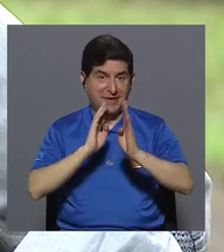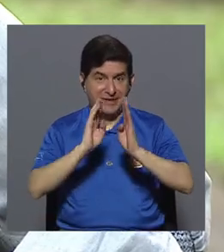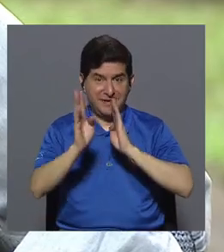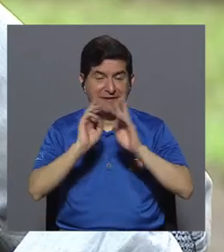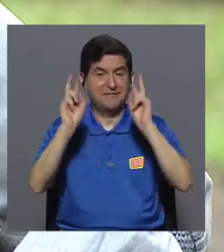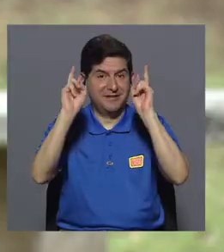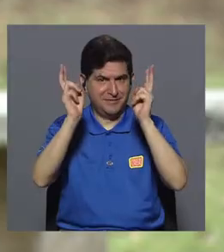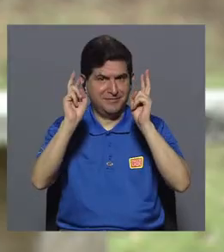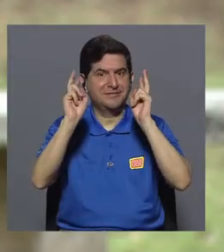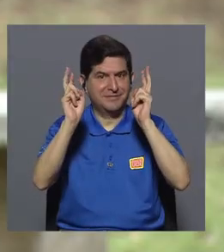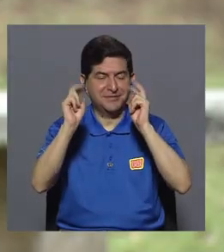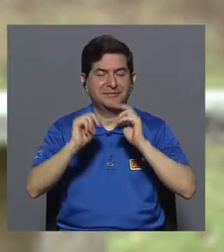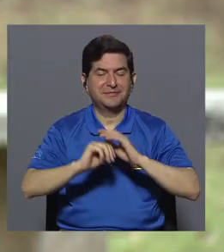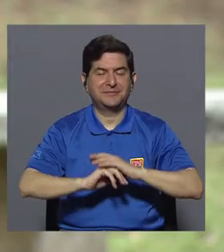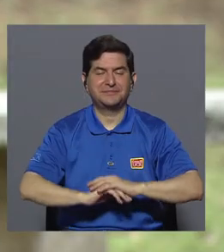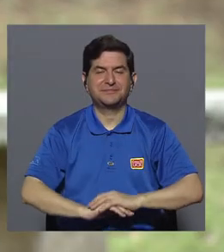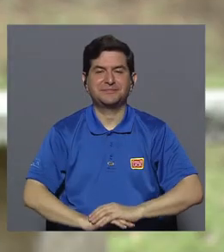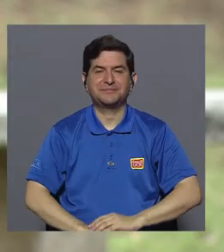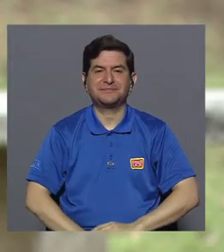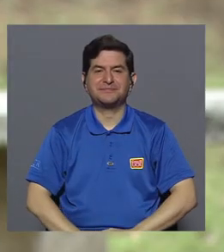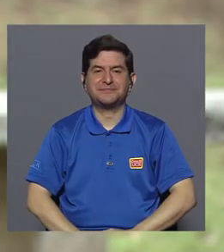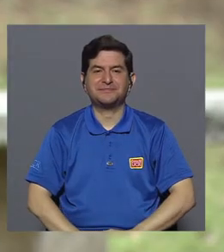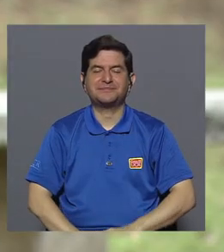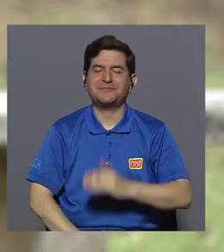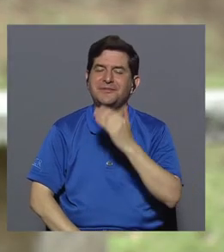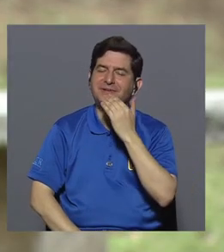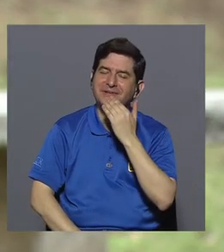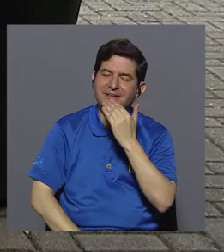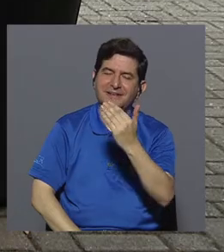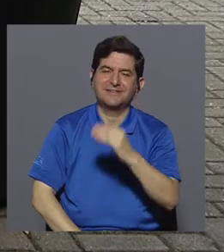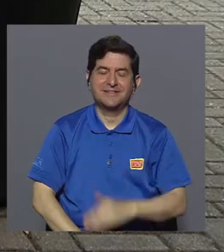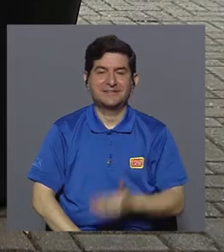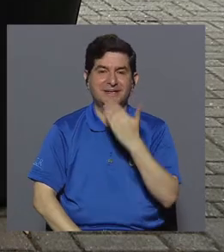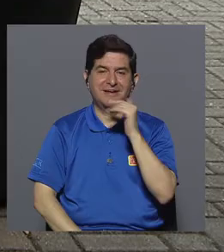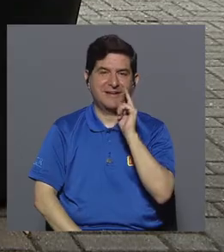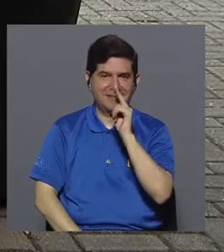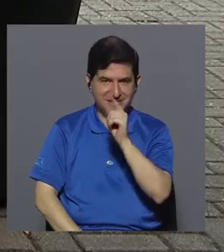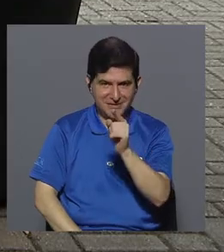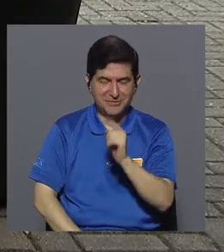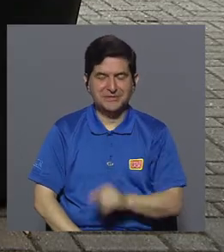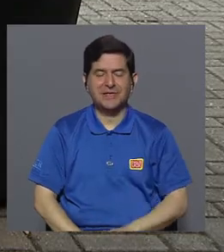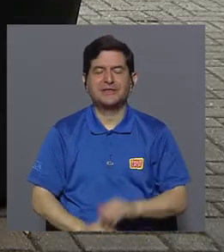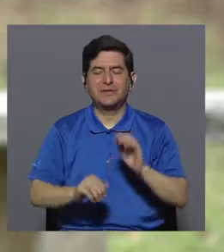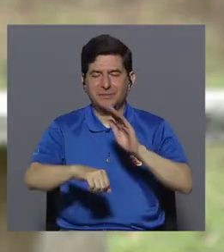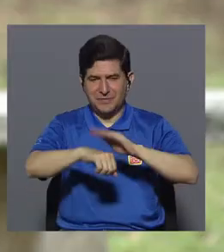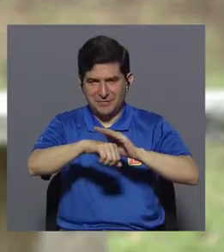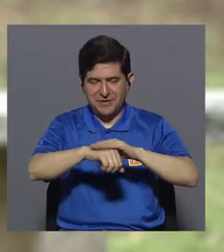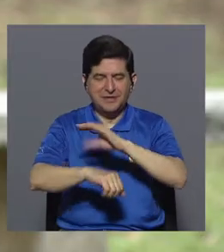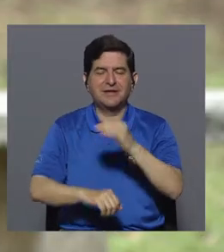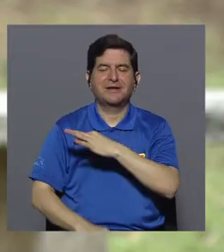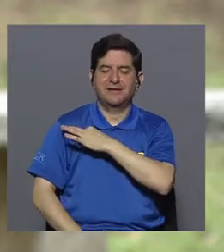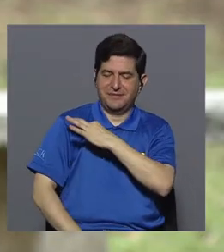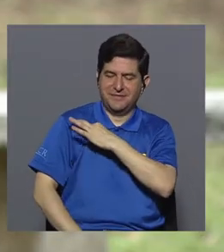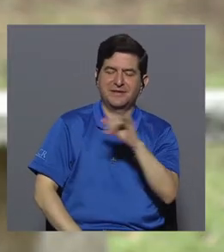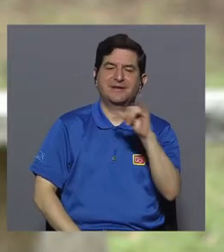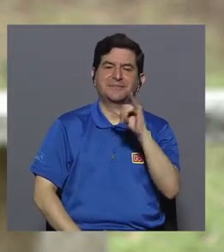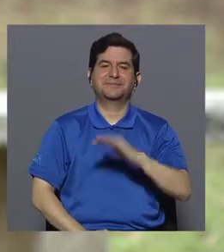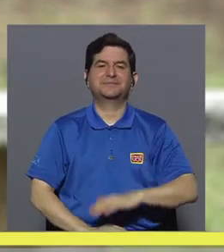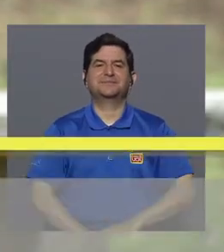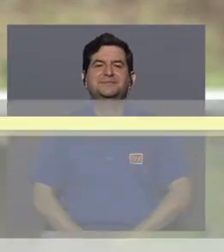de conversar del tema y muchísimas gracias. Gracias a ustedes por el espacio y la invitación.